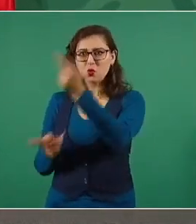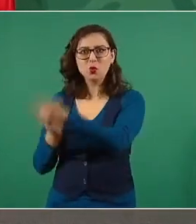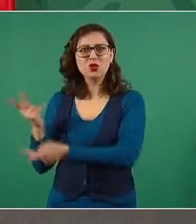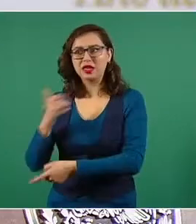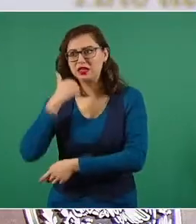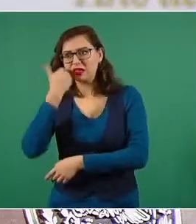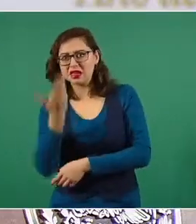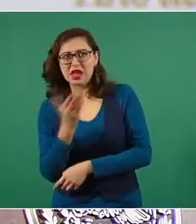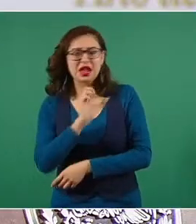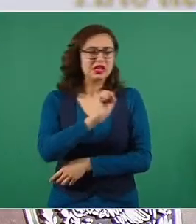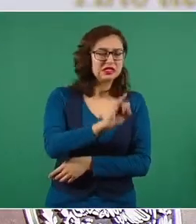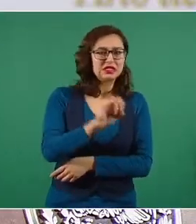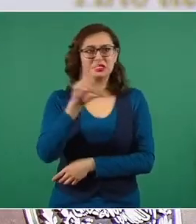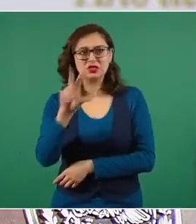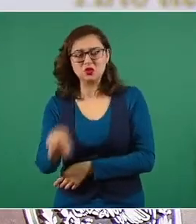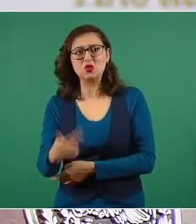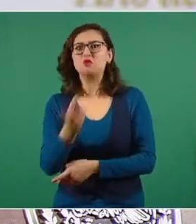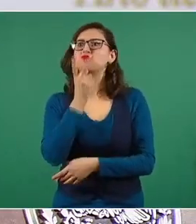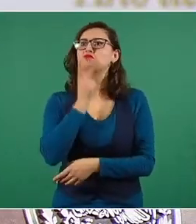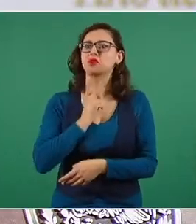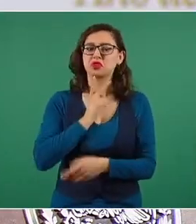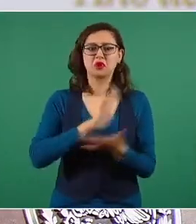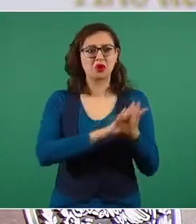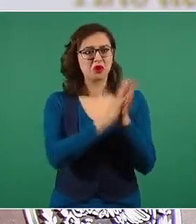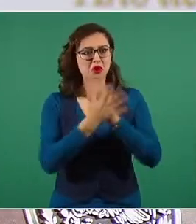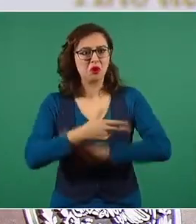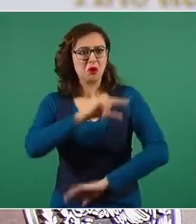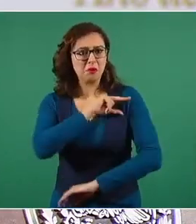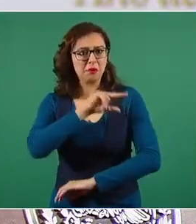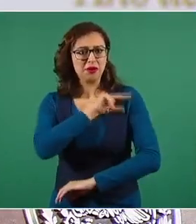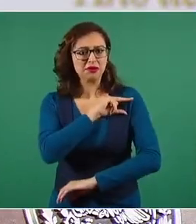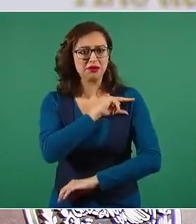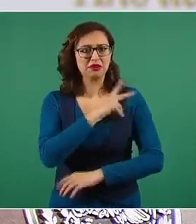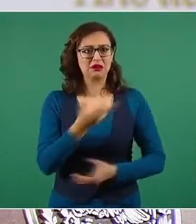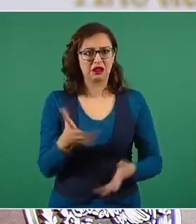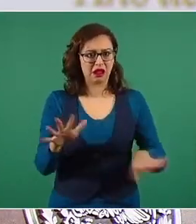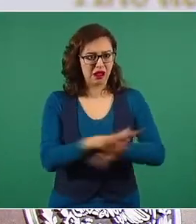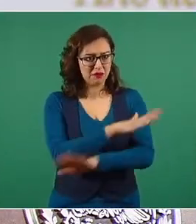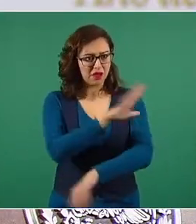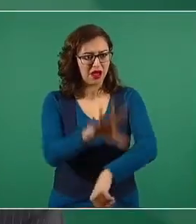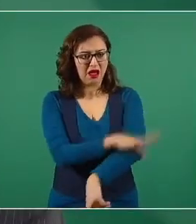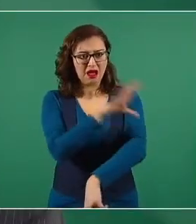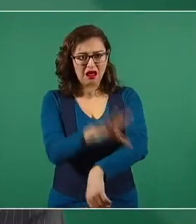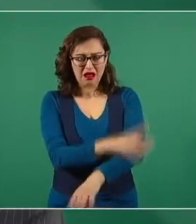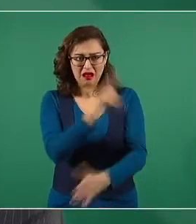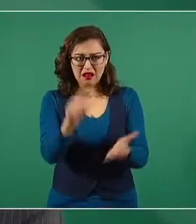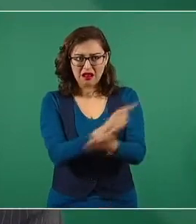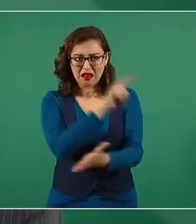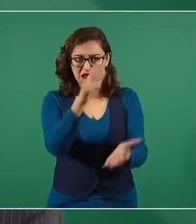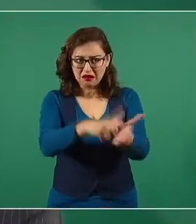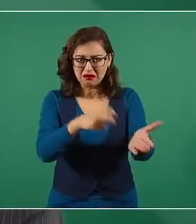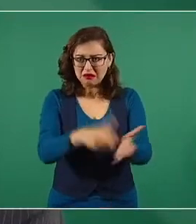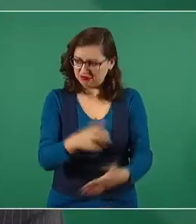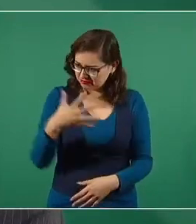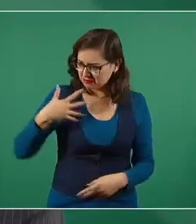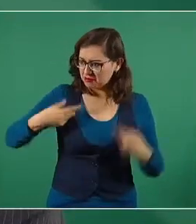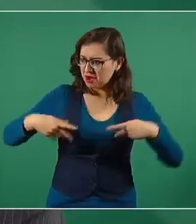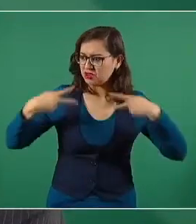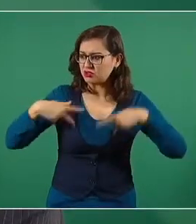para preguntarle al pueblo si quería la llamada reforma energética o no,